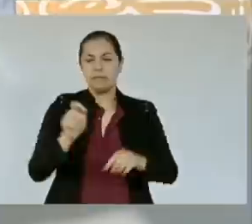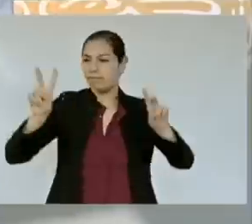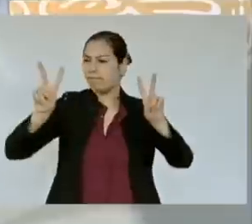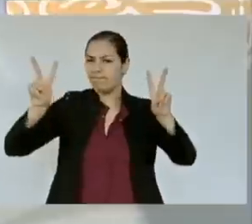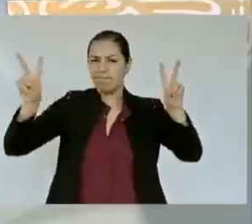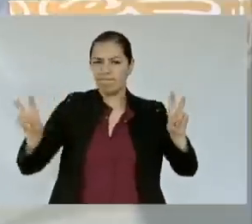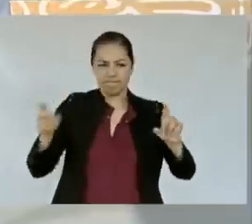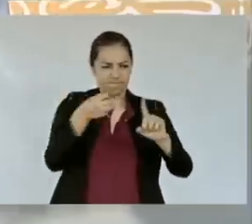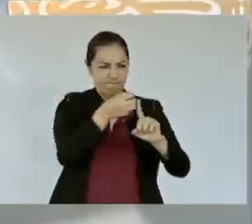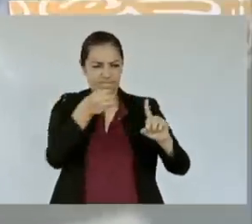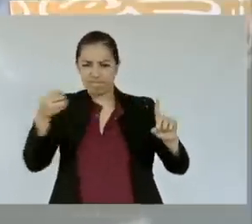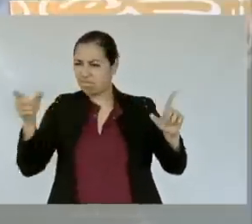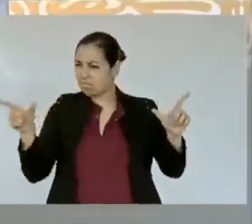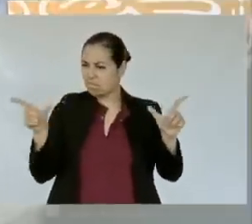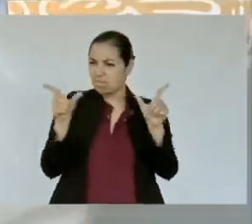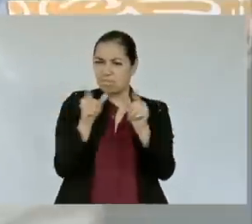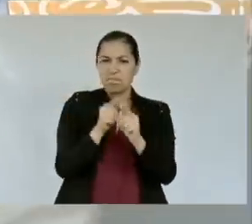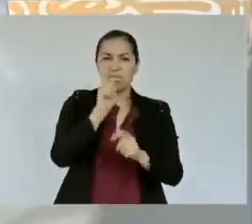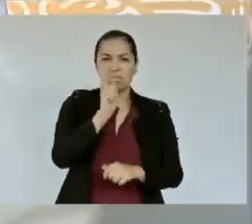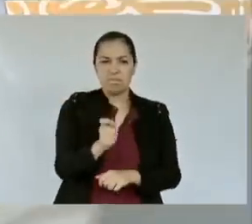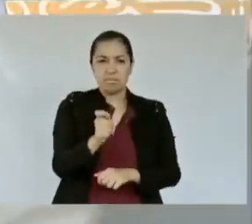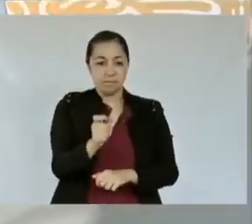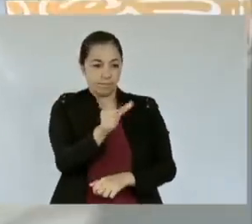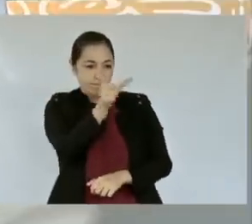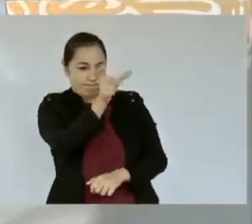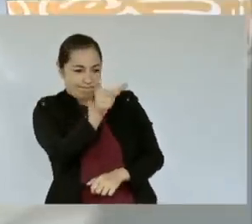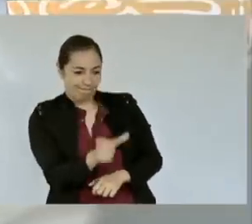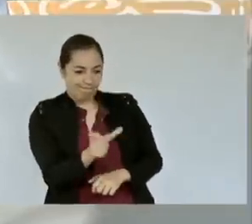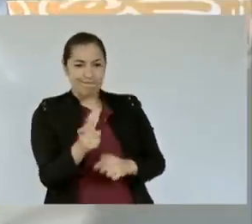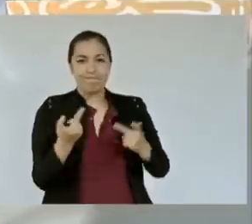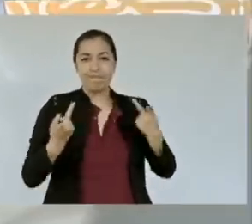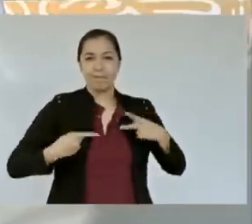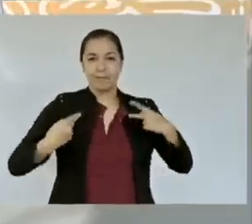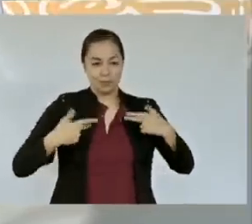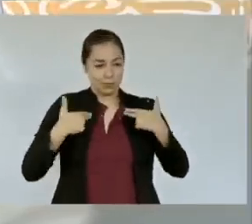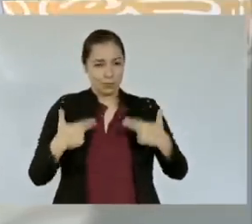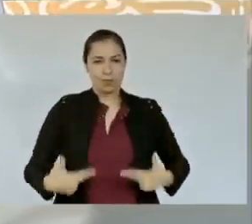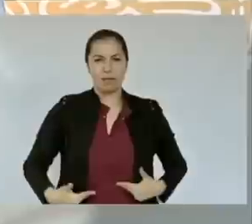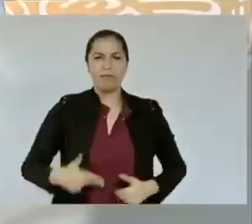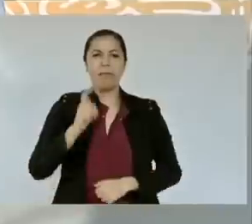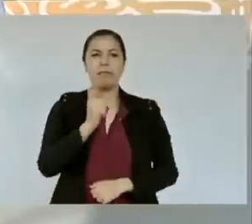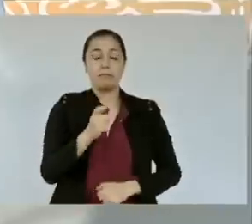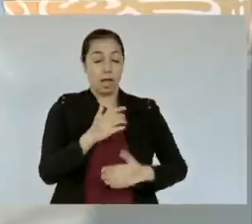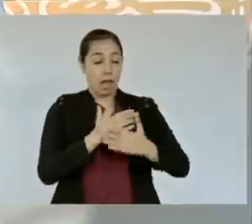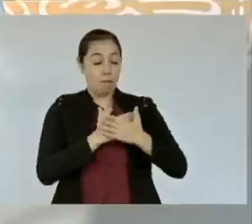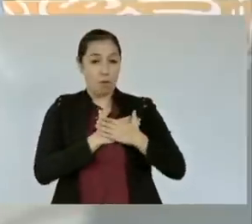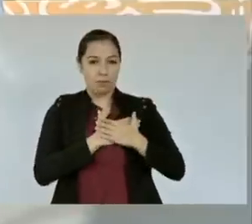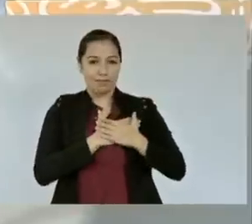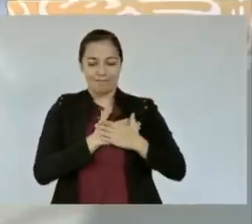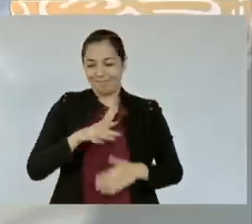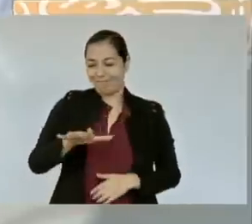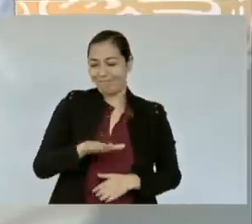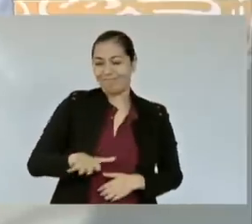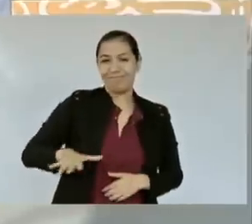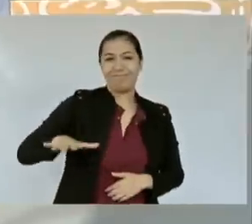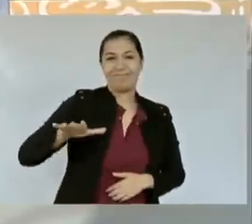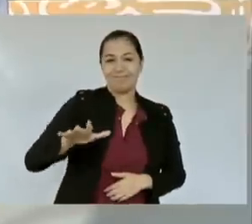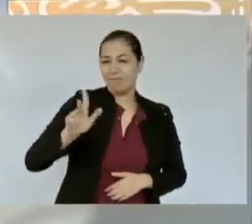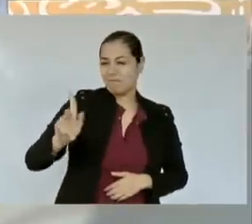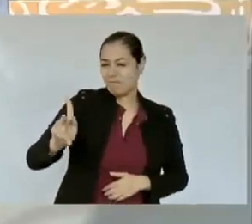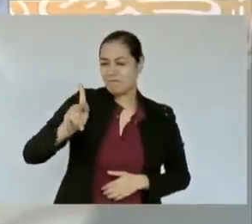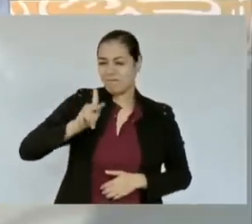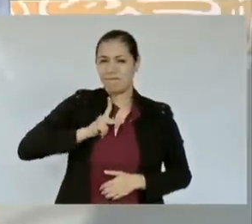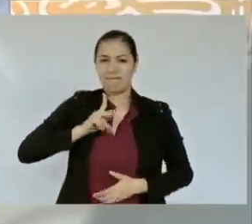y que es la esencia del humanismo el amor al prójimo dio mucho gusto